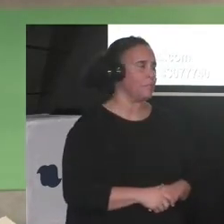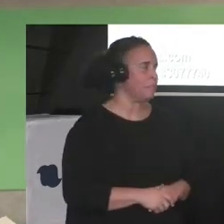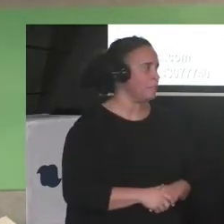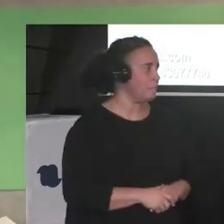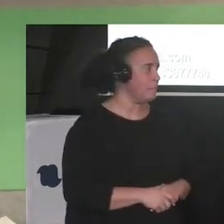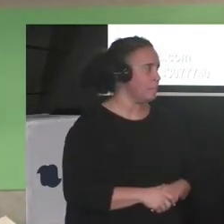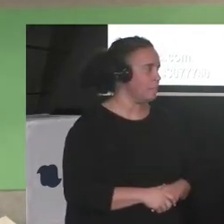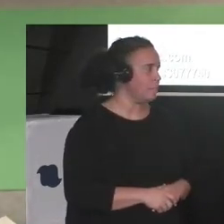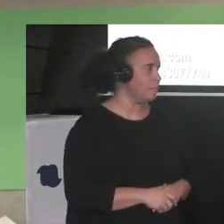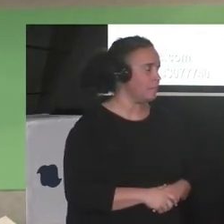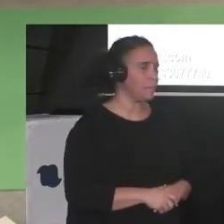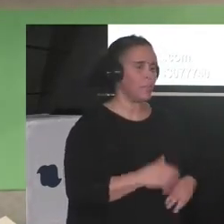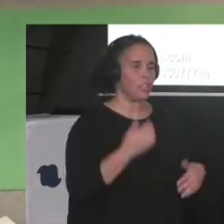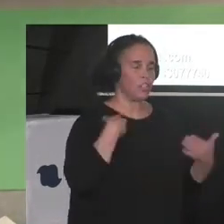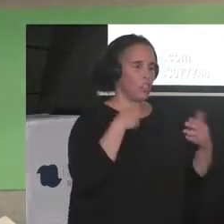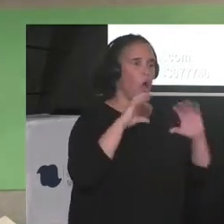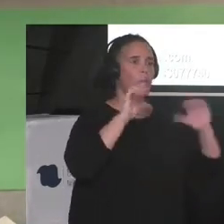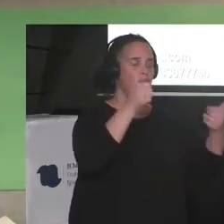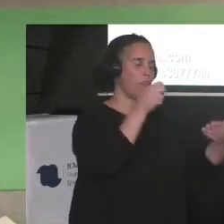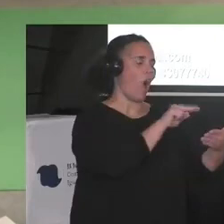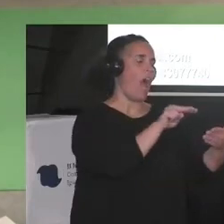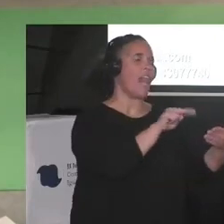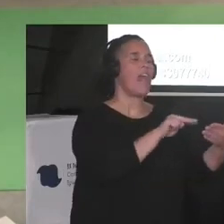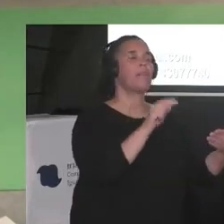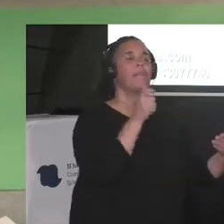es que empiezo a hablar de Feminismo Blanco y